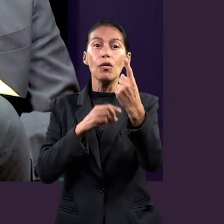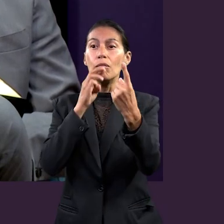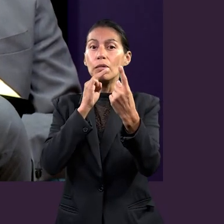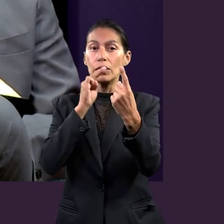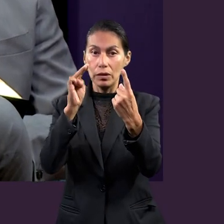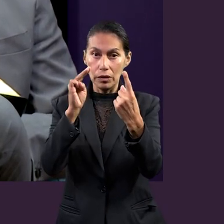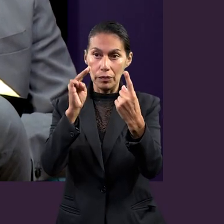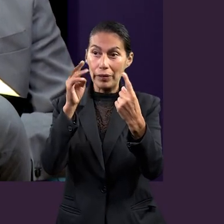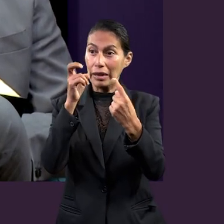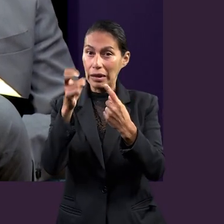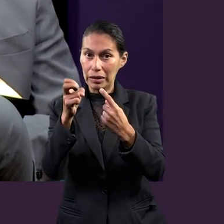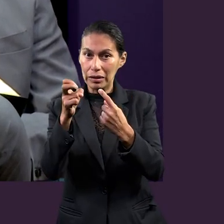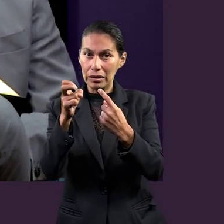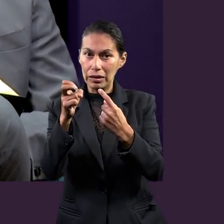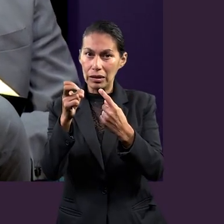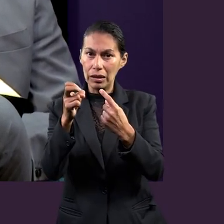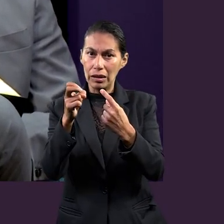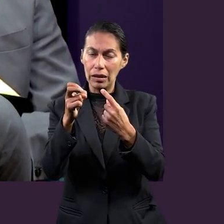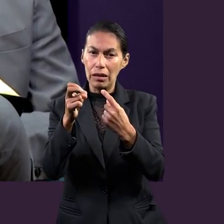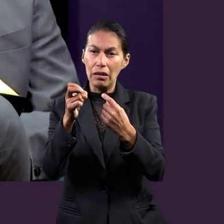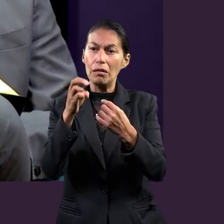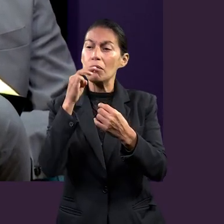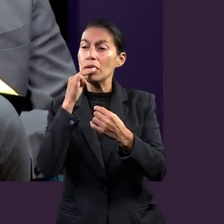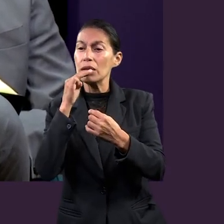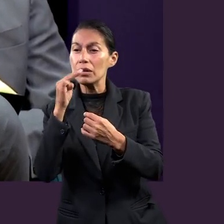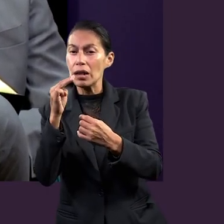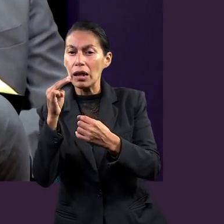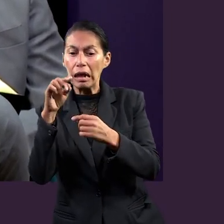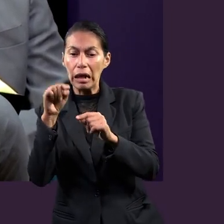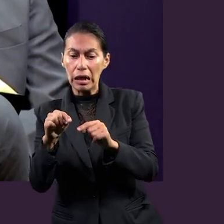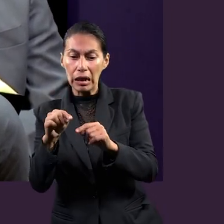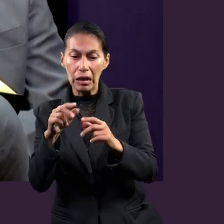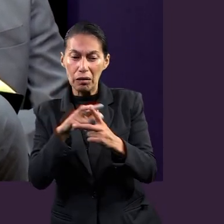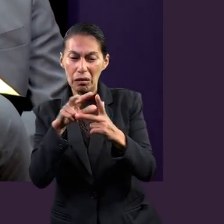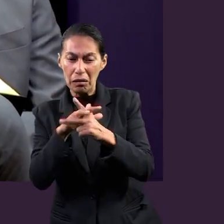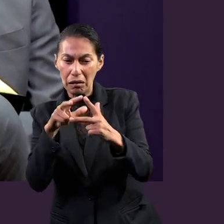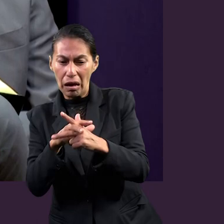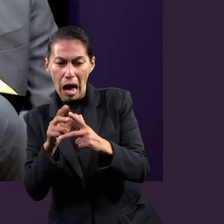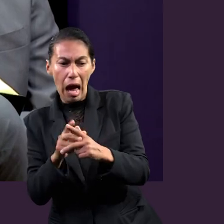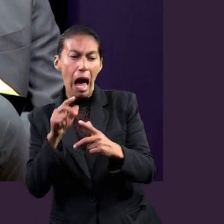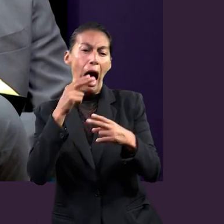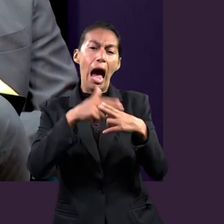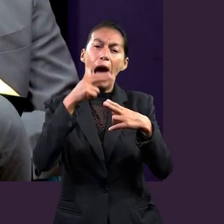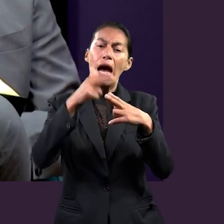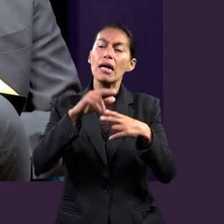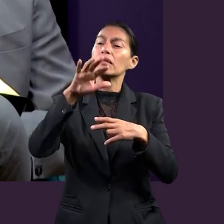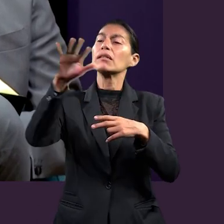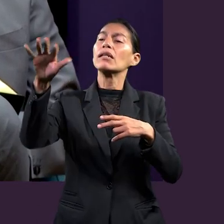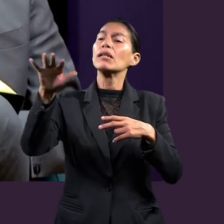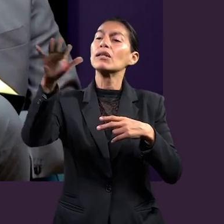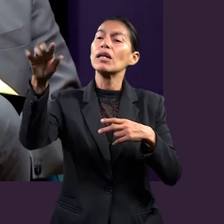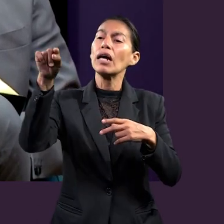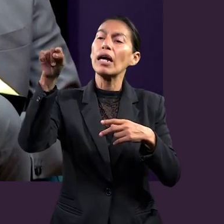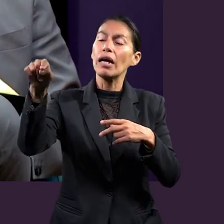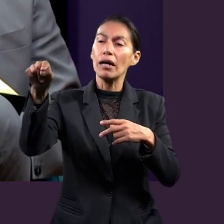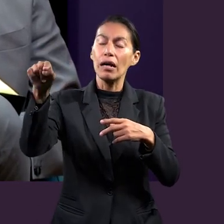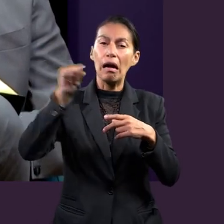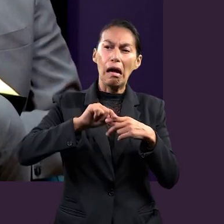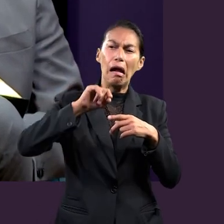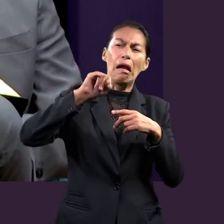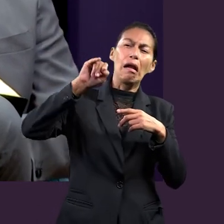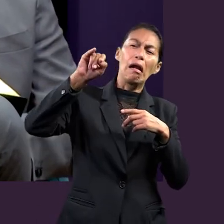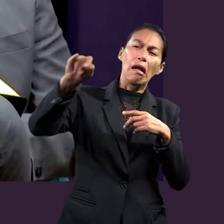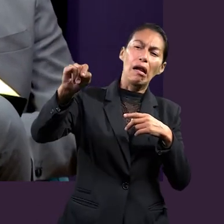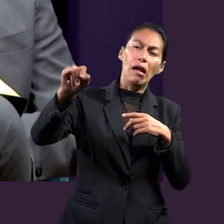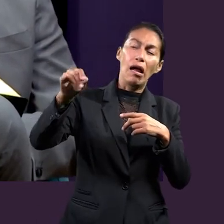batallas, siempre en el ejército había un mensajero. Era alguien que llevaba el mensaje desde el sitio de la batalla hasta la